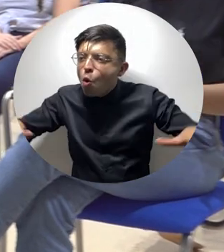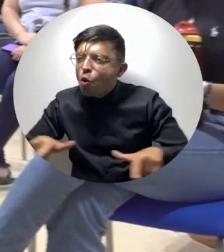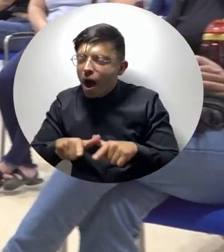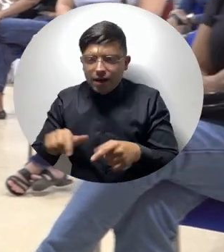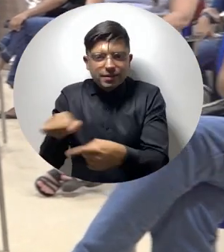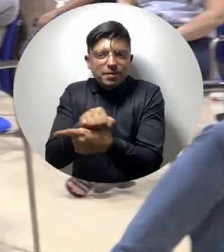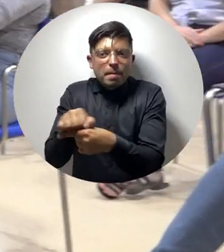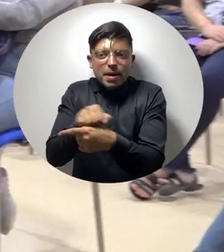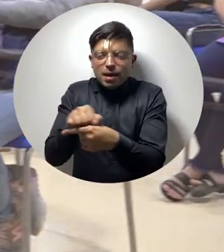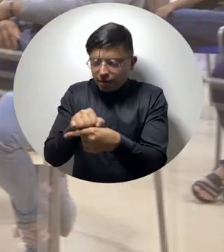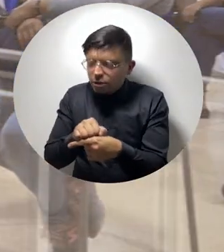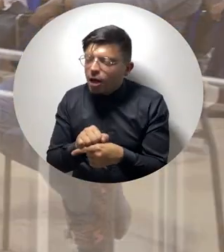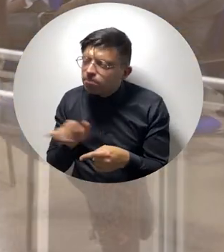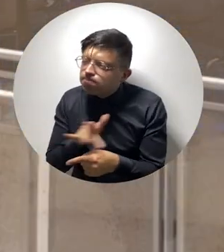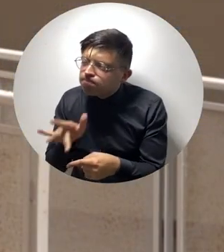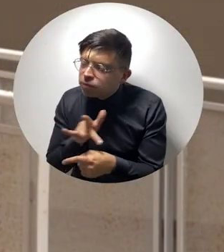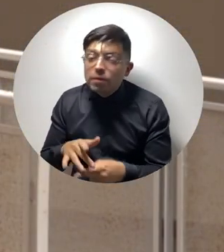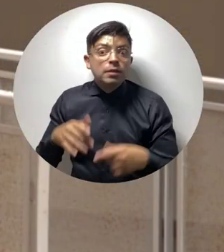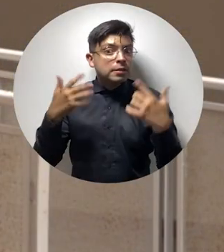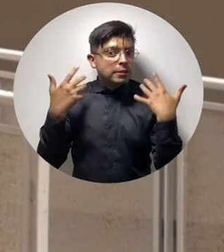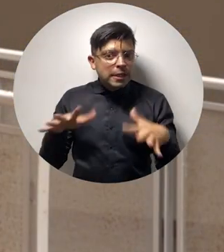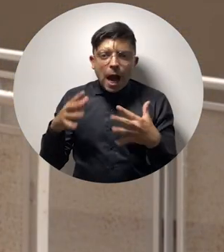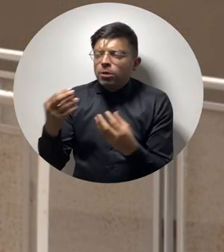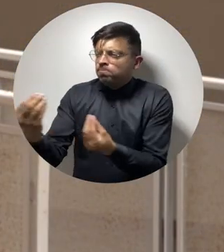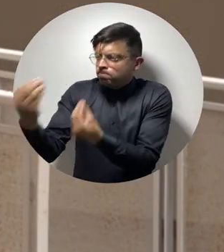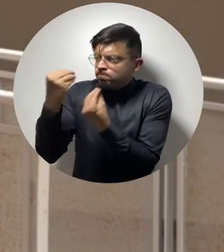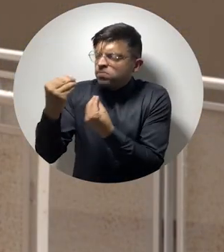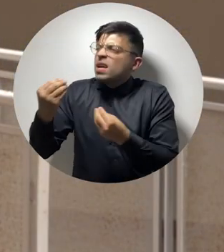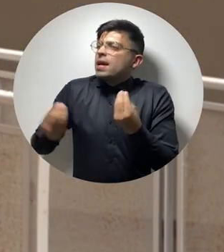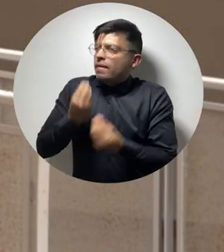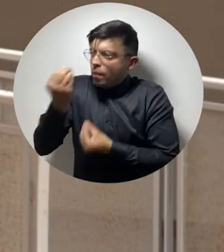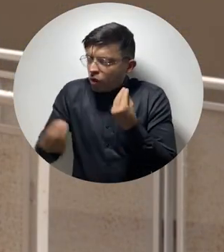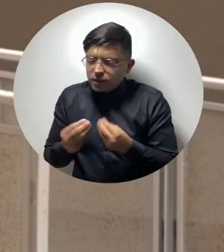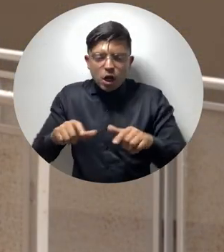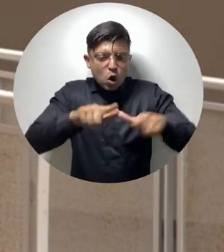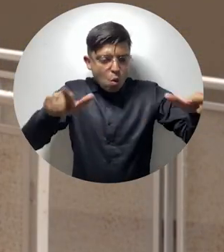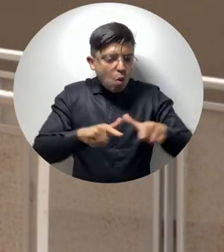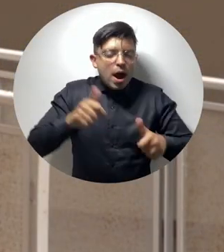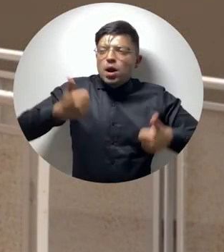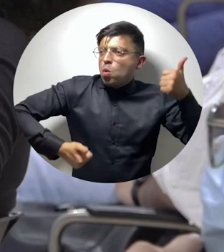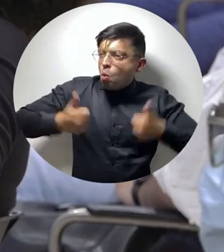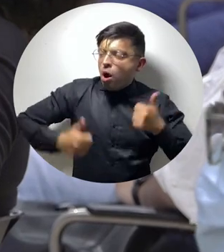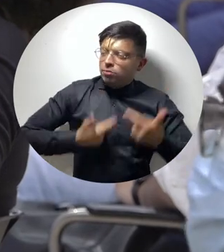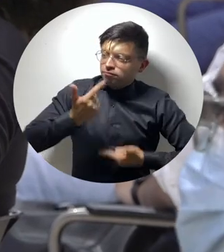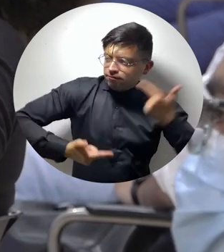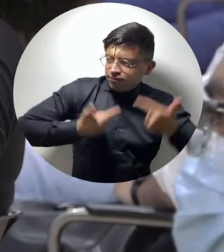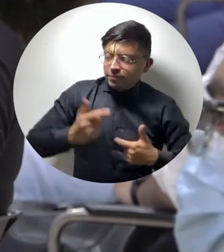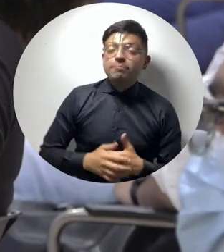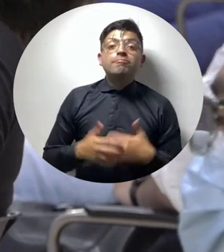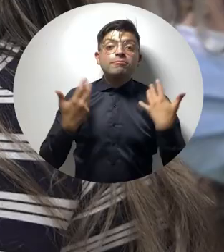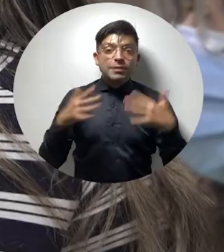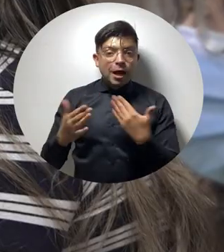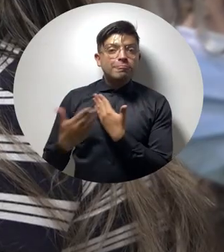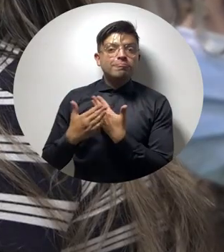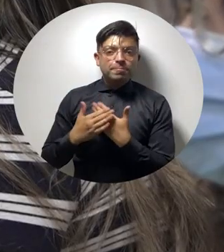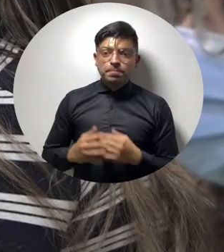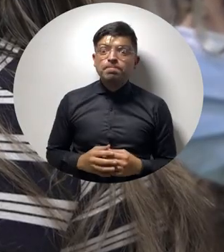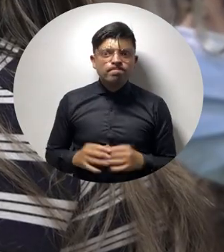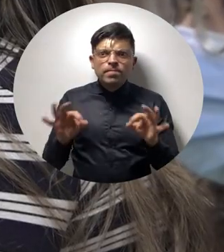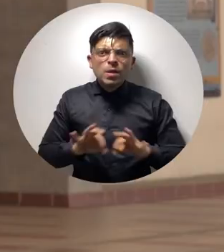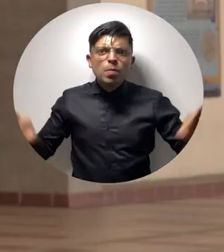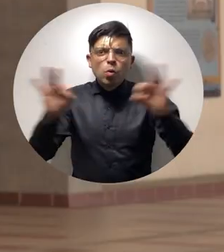práctica. Nos han brindado ya lo que vamos a hacer, en qué sitios de práctica nos podemos desempeñar. Es importante que ellos